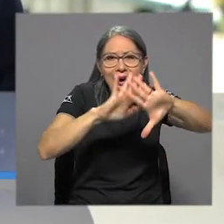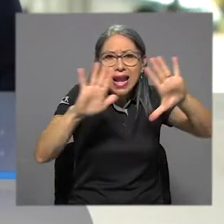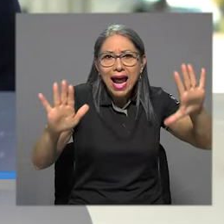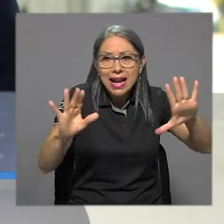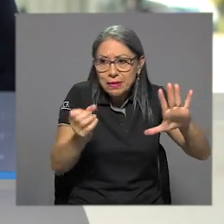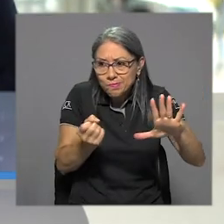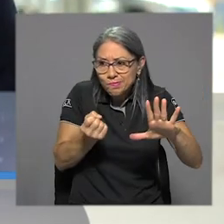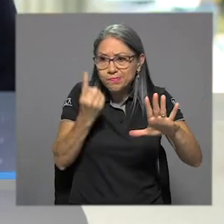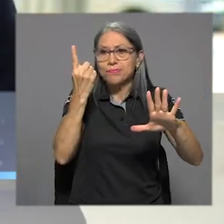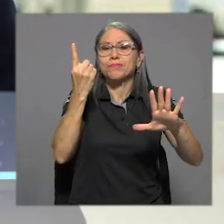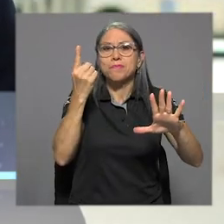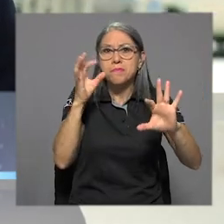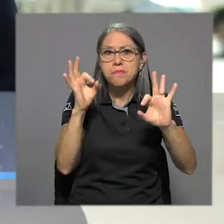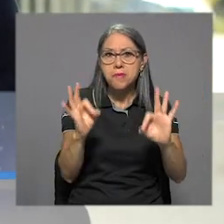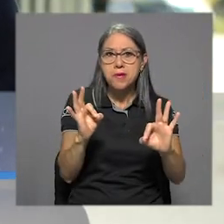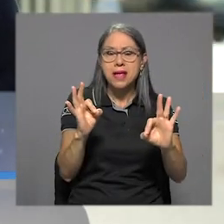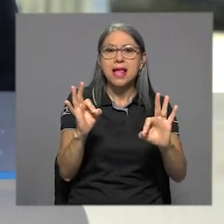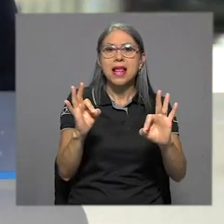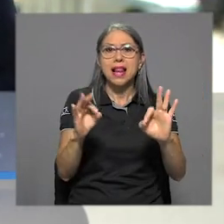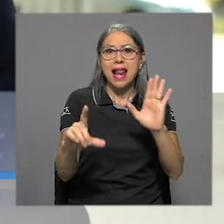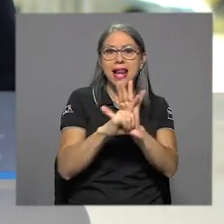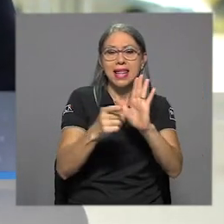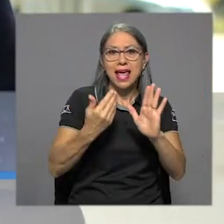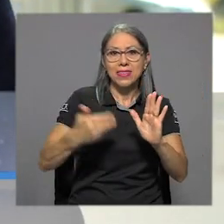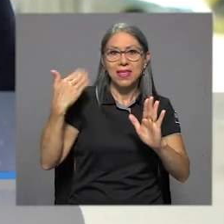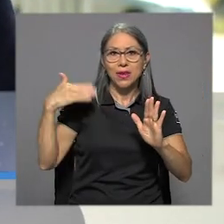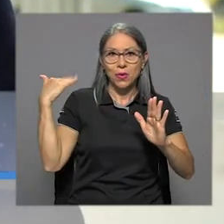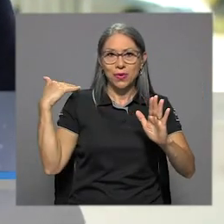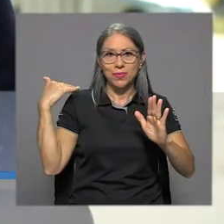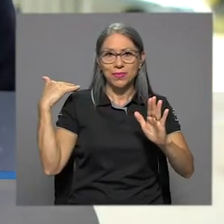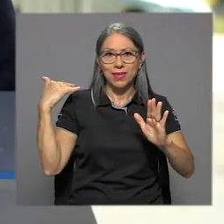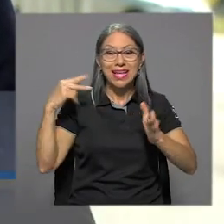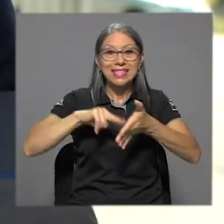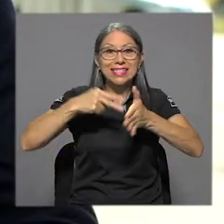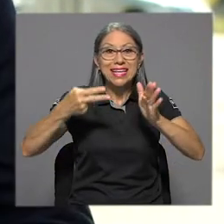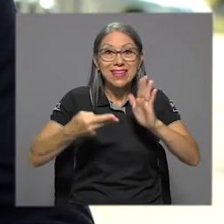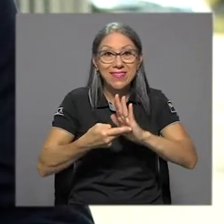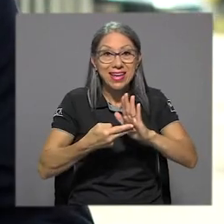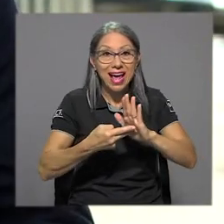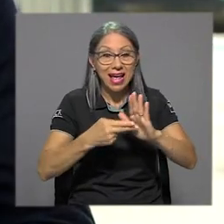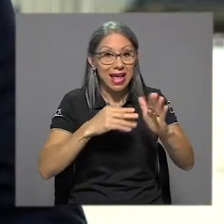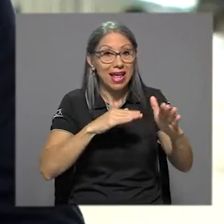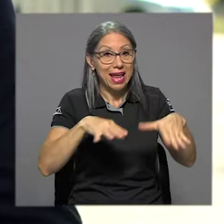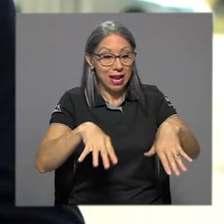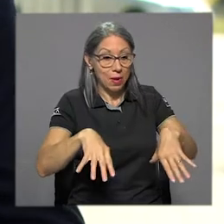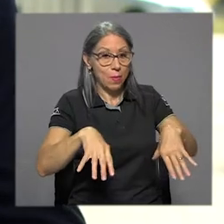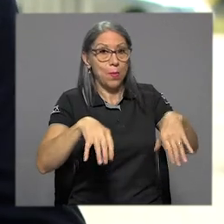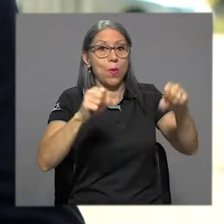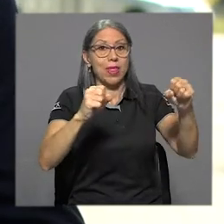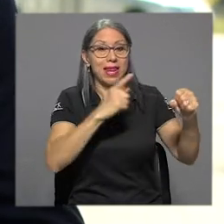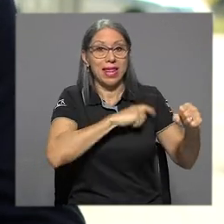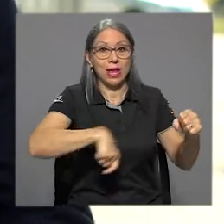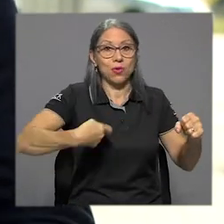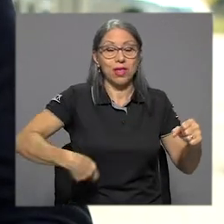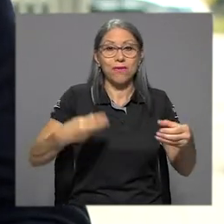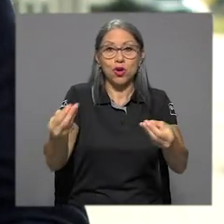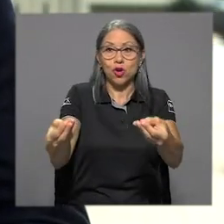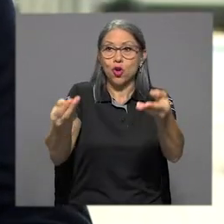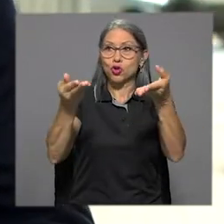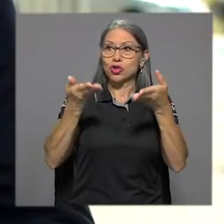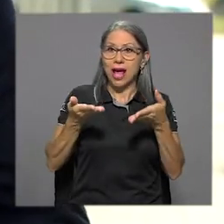interpretación de la ley anterior en la cual el título habilitante, es decir, el título que nos da el Poder Ejecutivo,